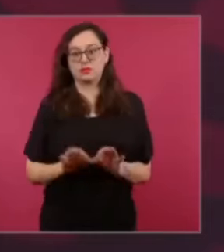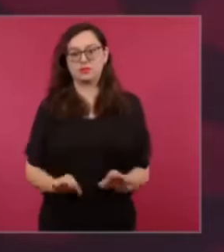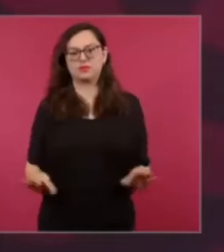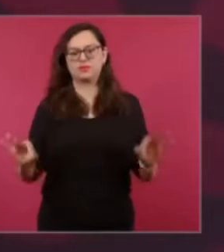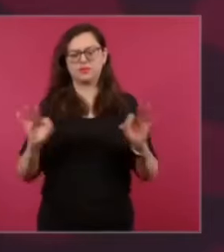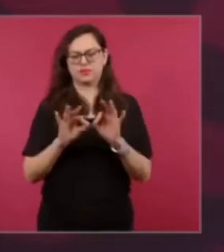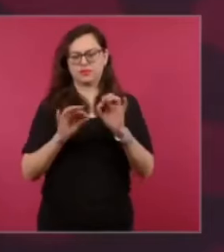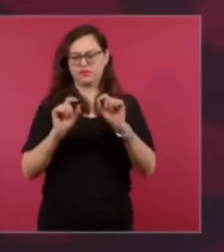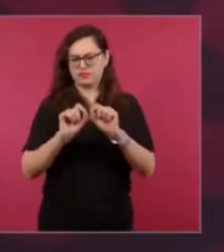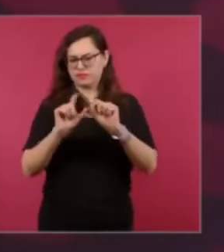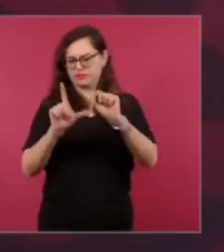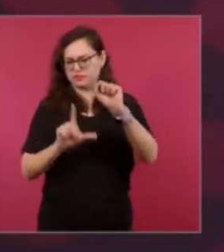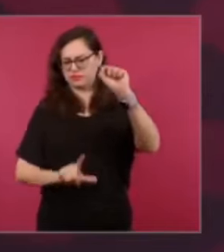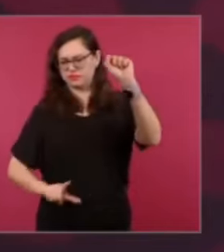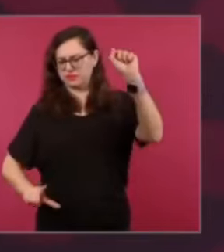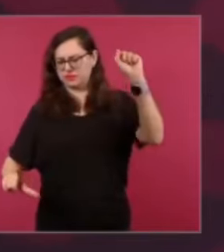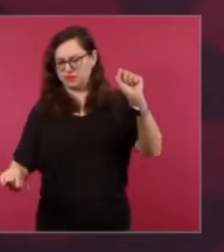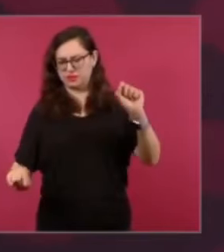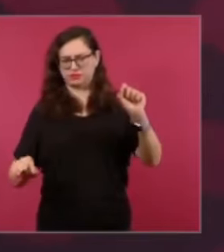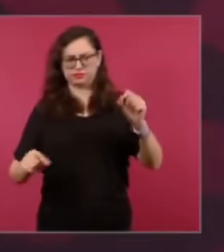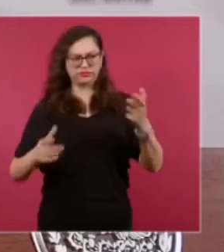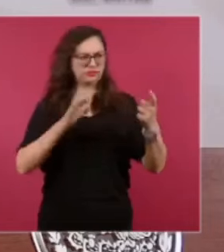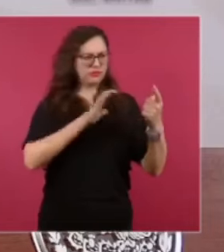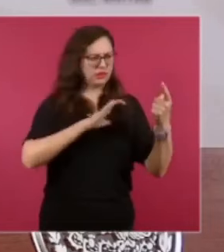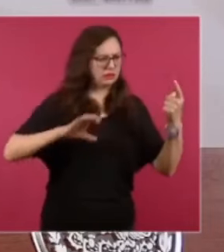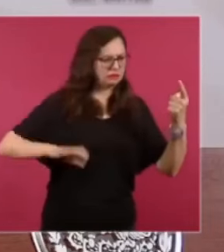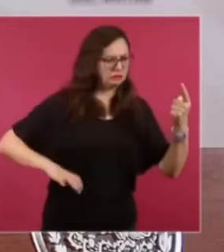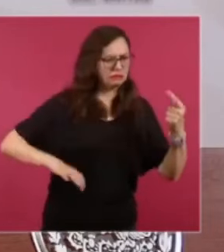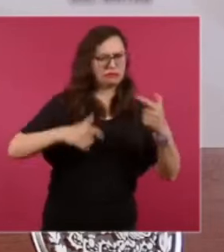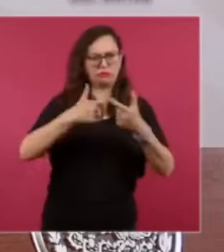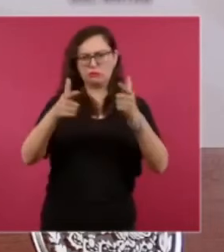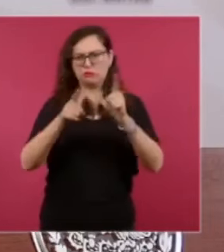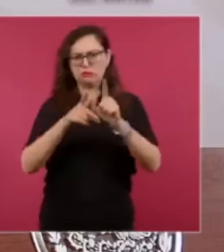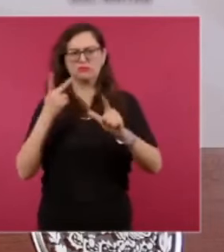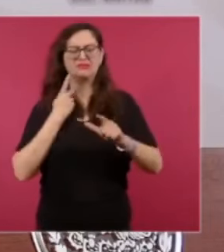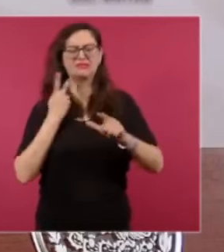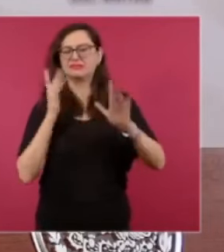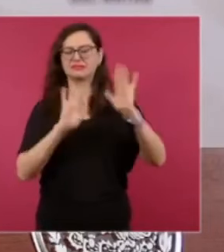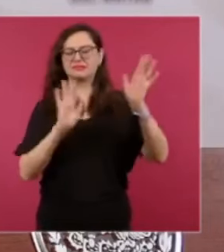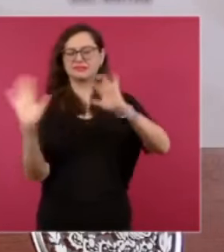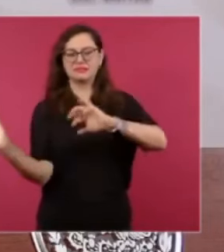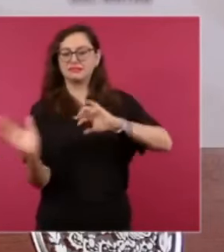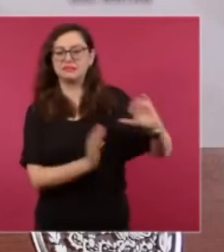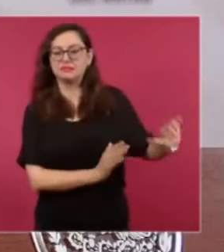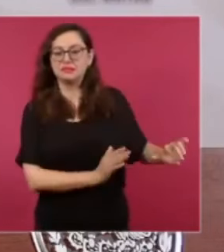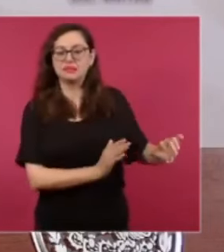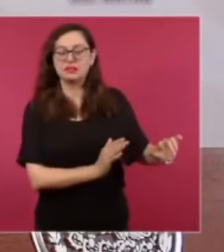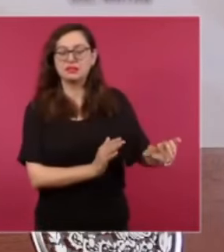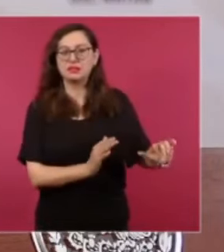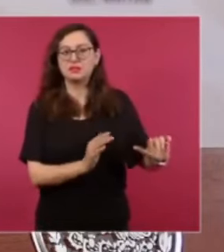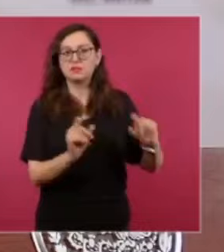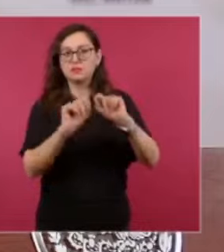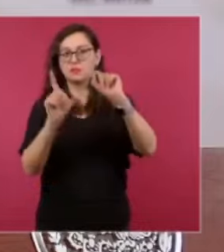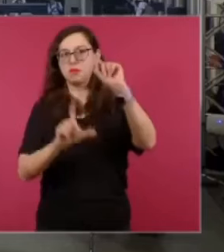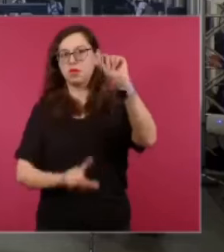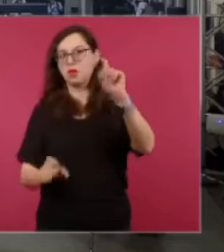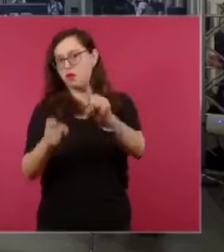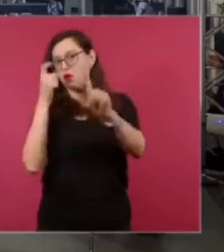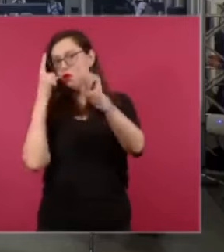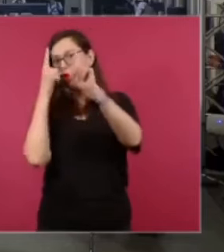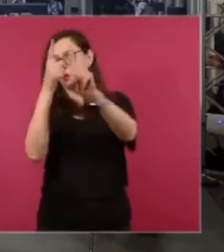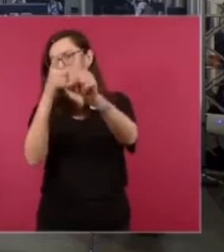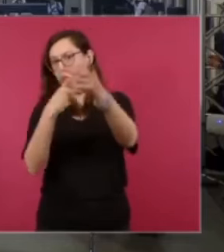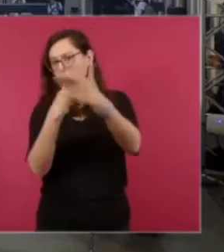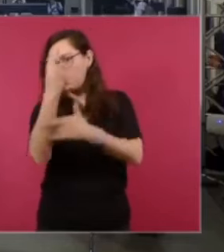De nación que queremos, queremos